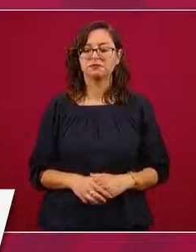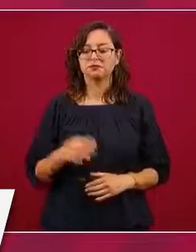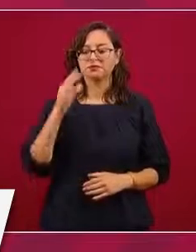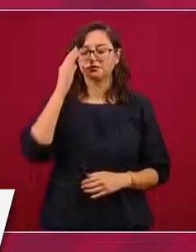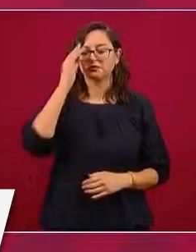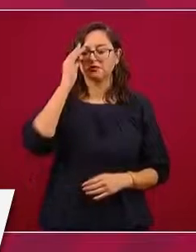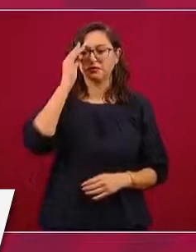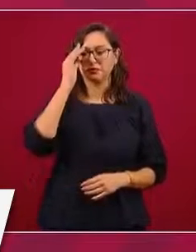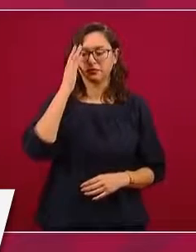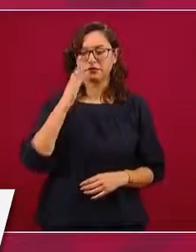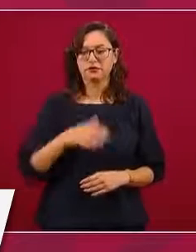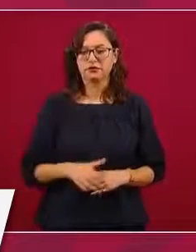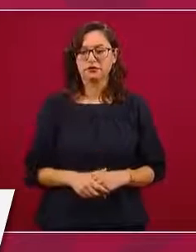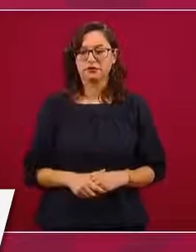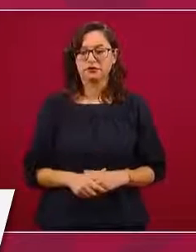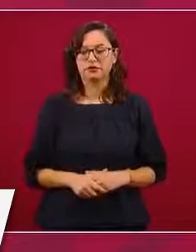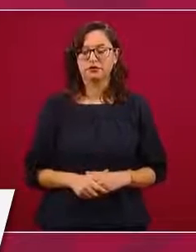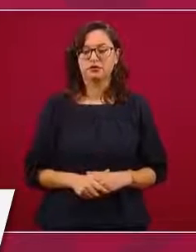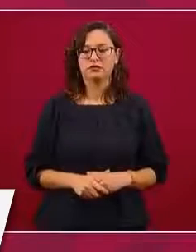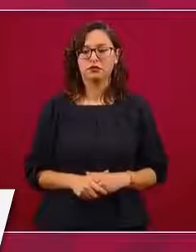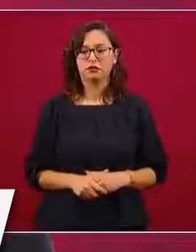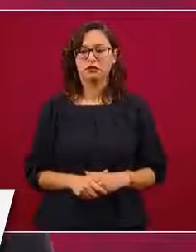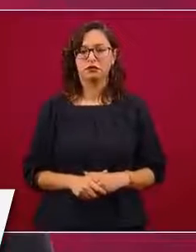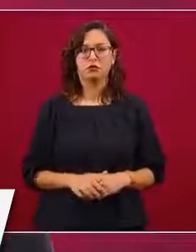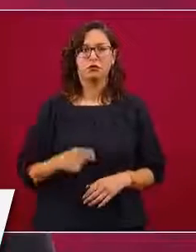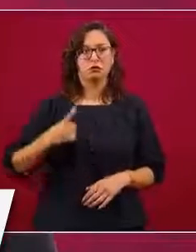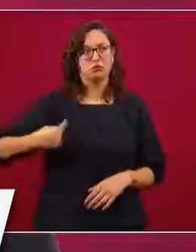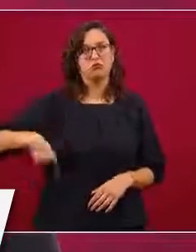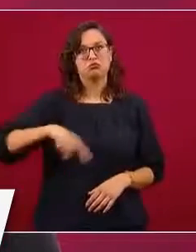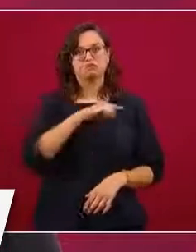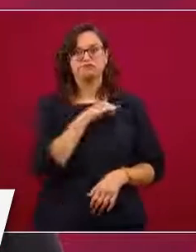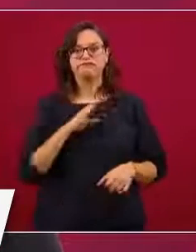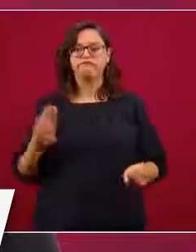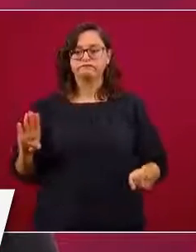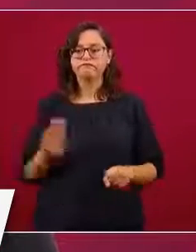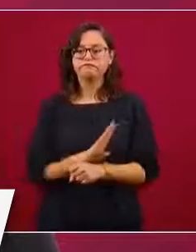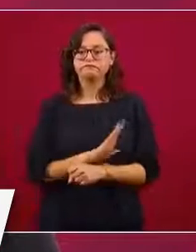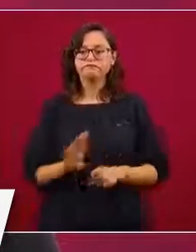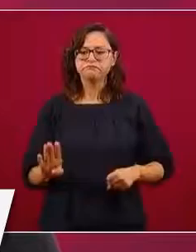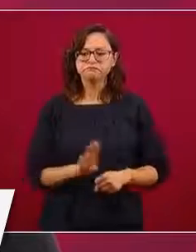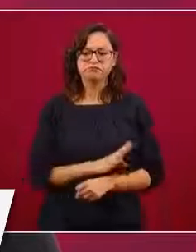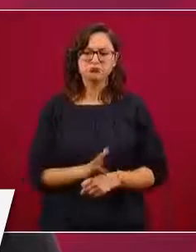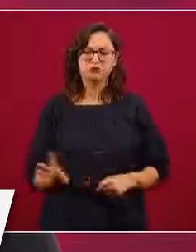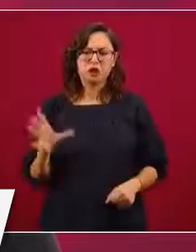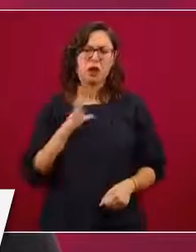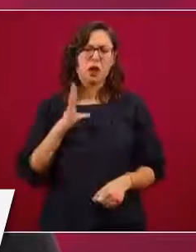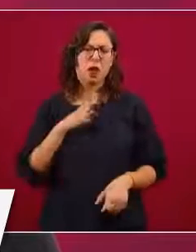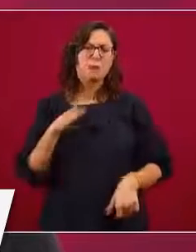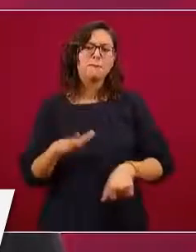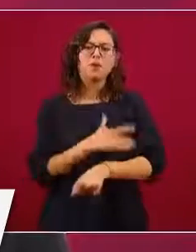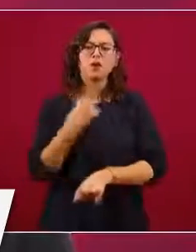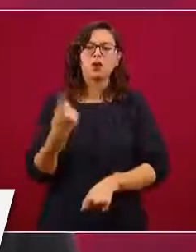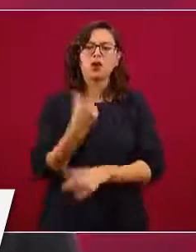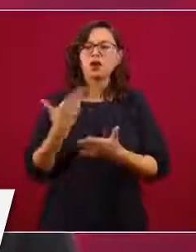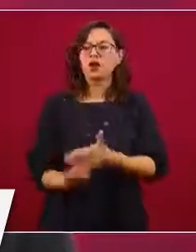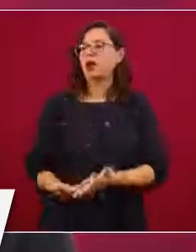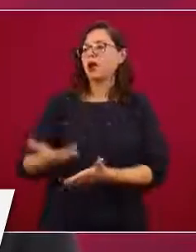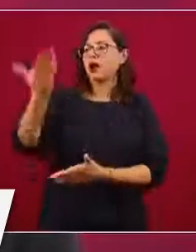porque fuimos los que presentamos la iniciativa la iniciativa